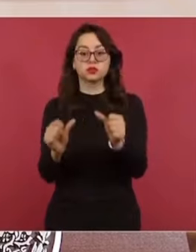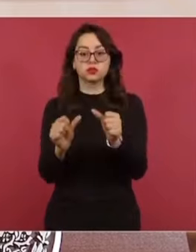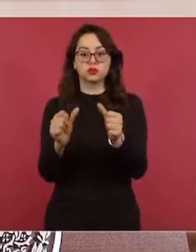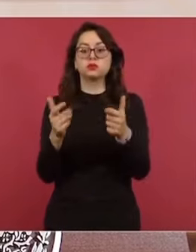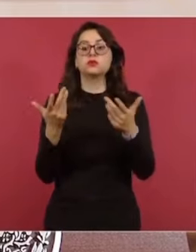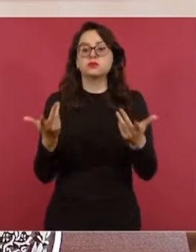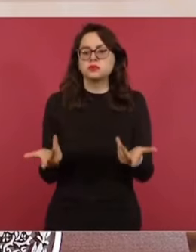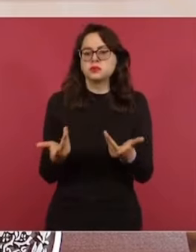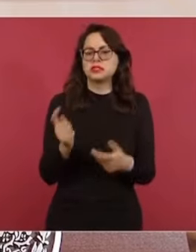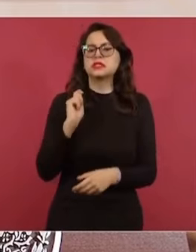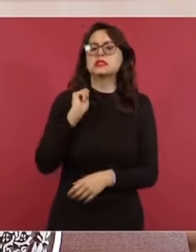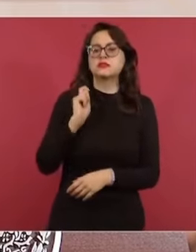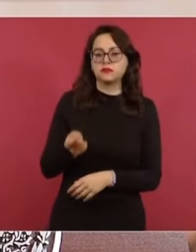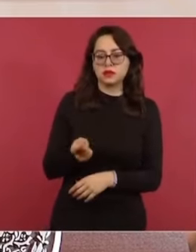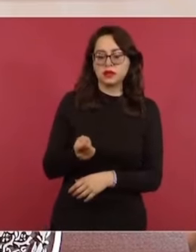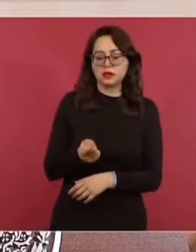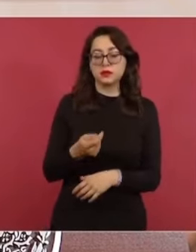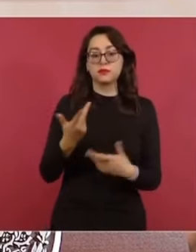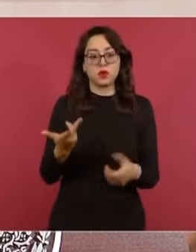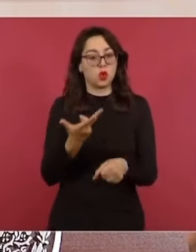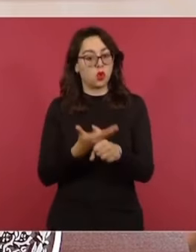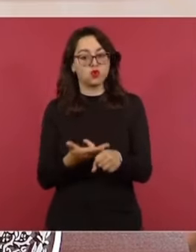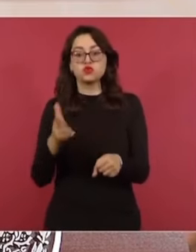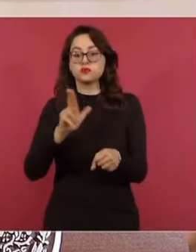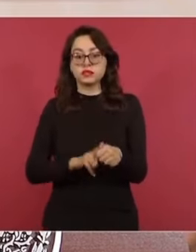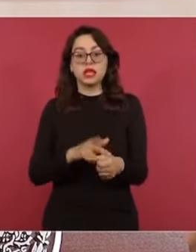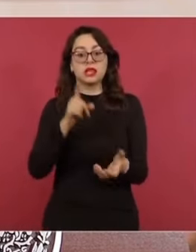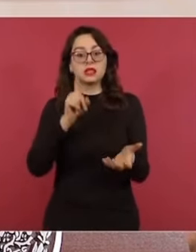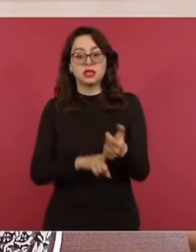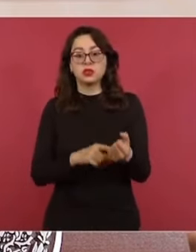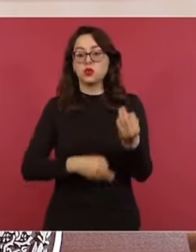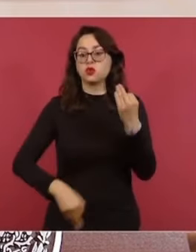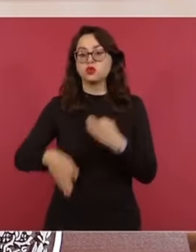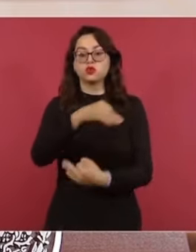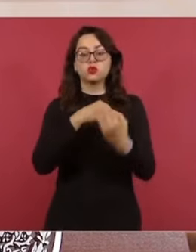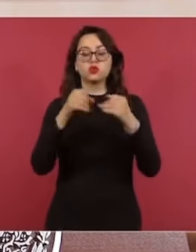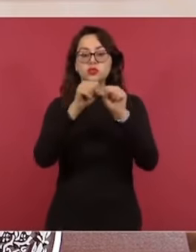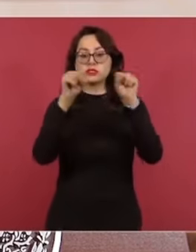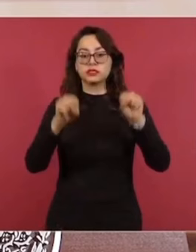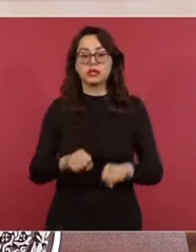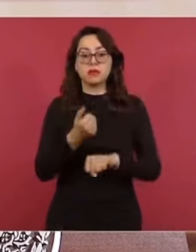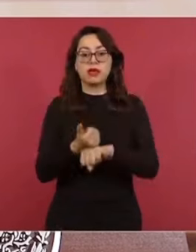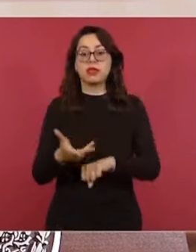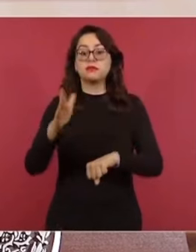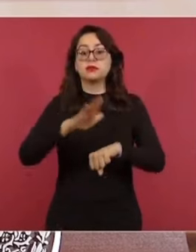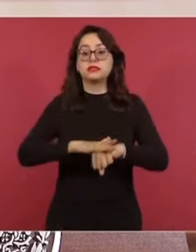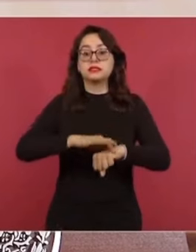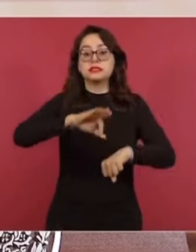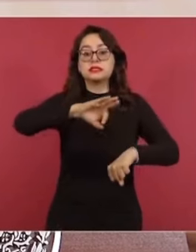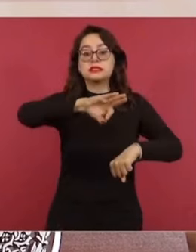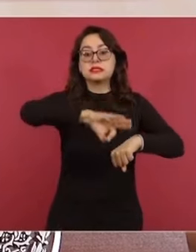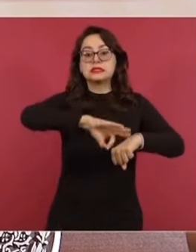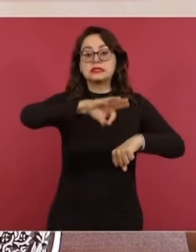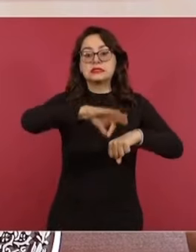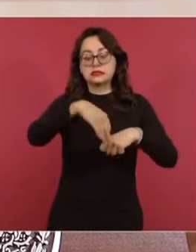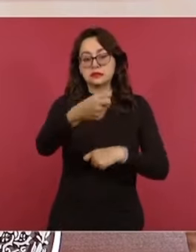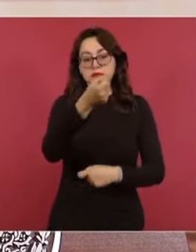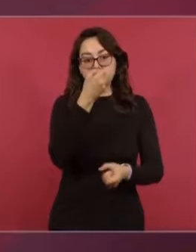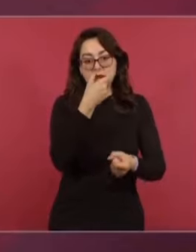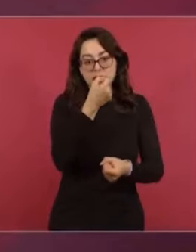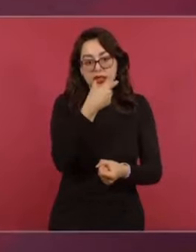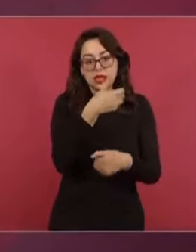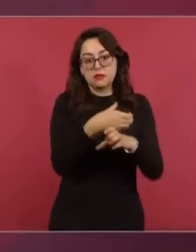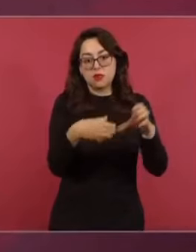a ocurrir en ese sentido? Todos los hospitales tendrán un solo sistema de administración de insumos, es decir, un sistema para poder